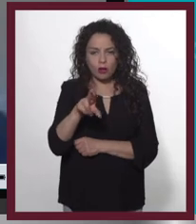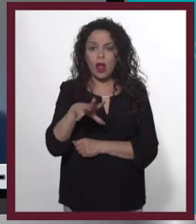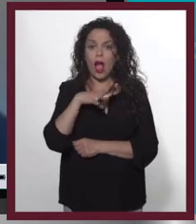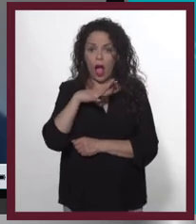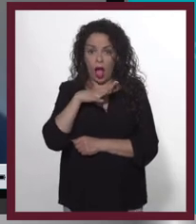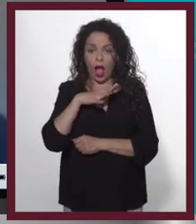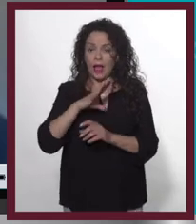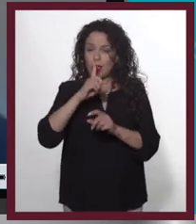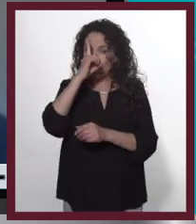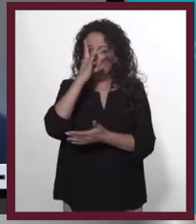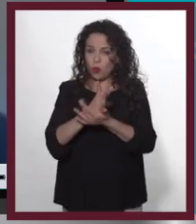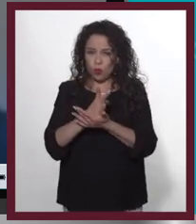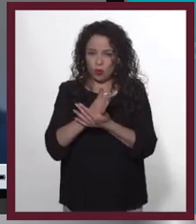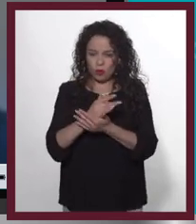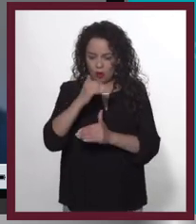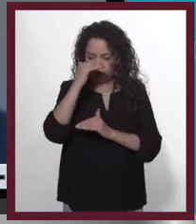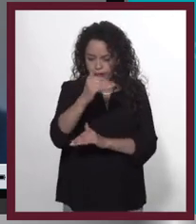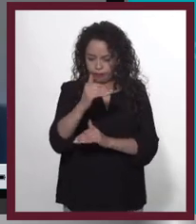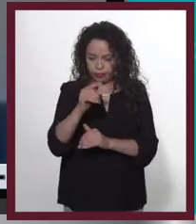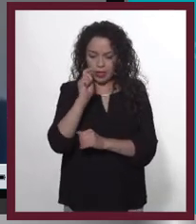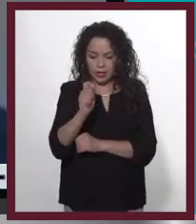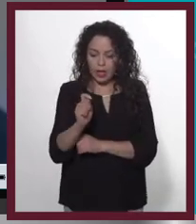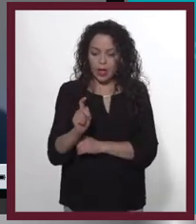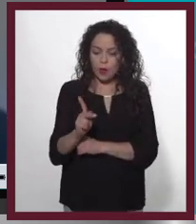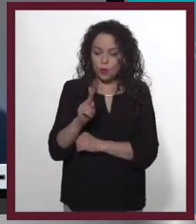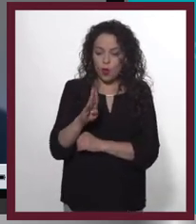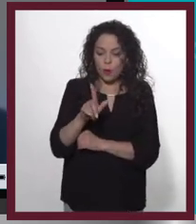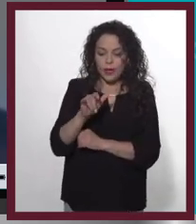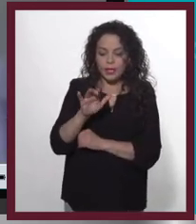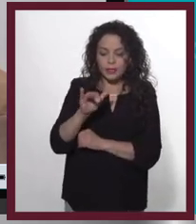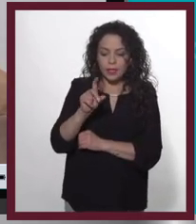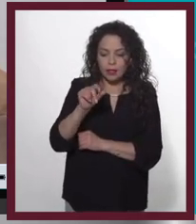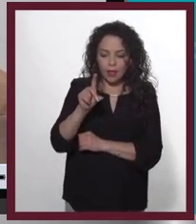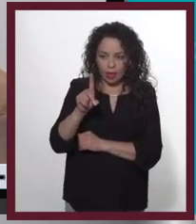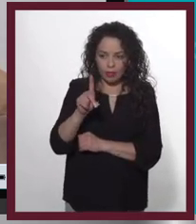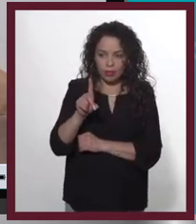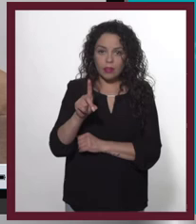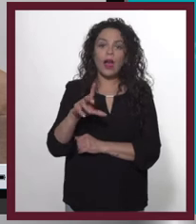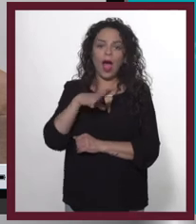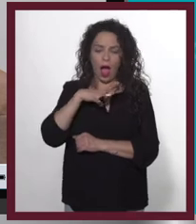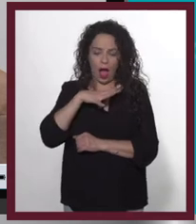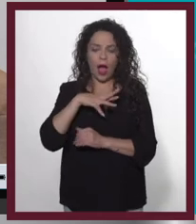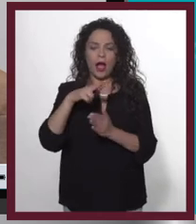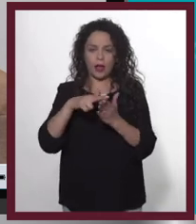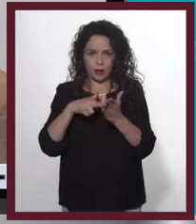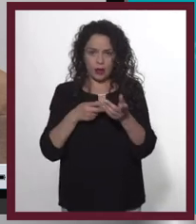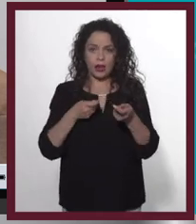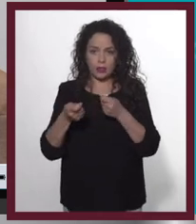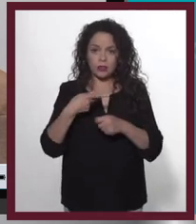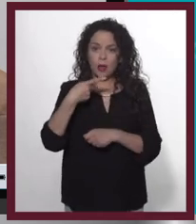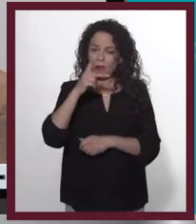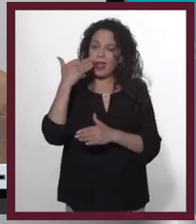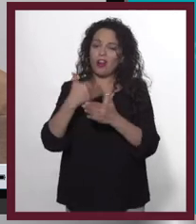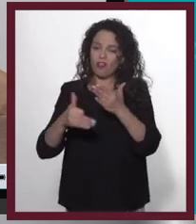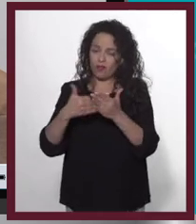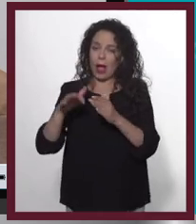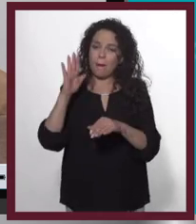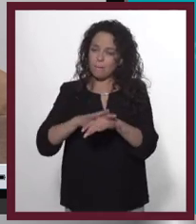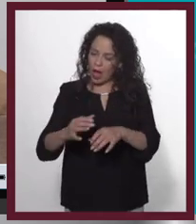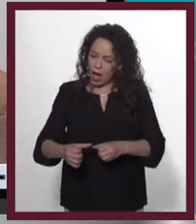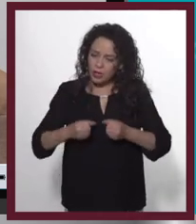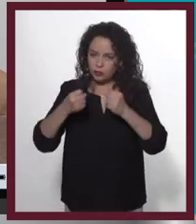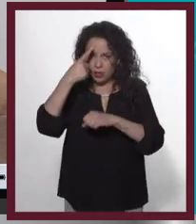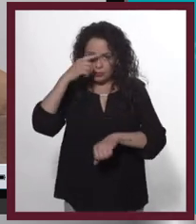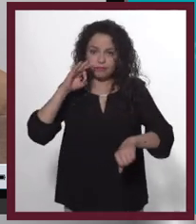una sección sobre publicidad, pero queda todavía muy general. Hay una regulación, pero todavía no es suficientemente fuerte.